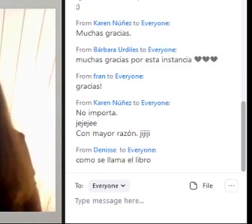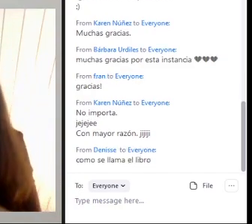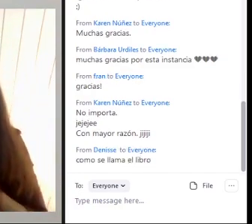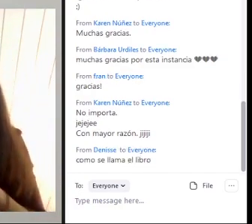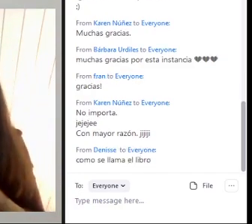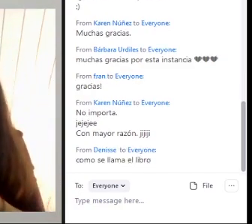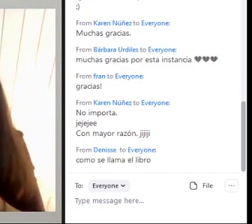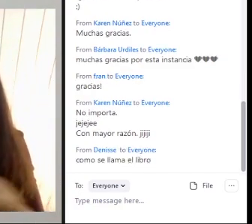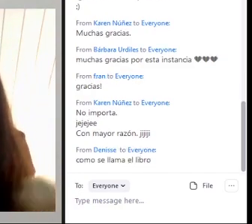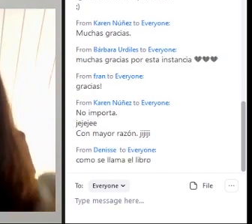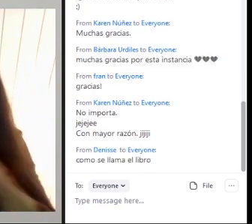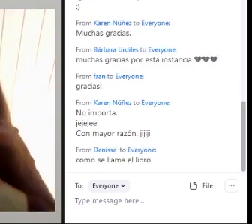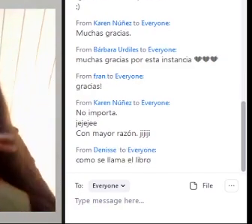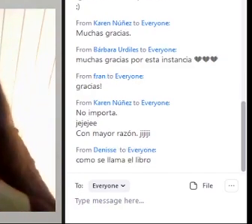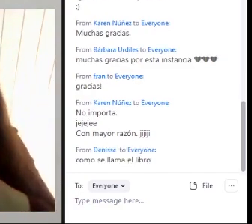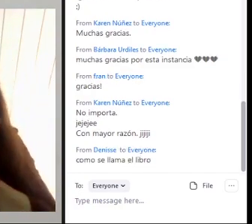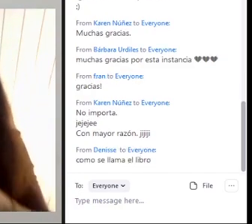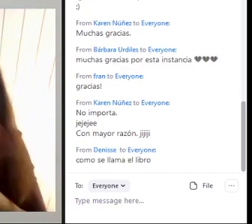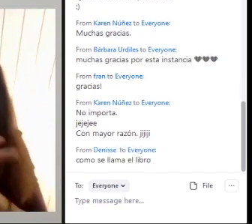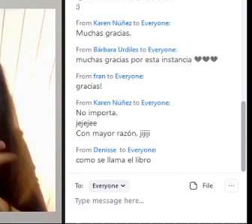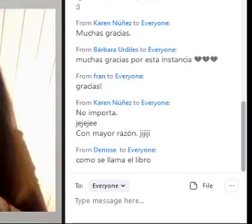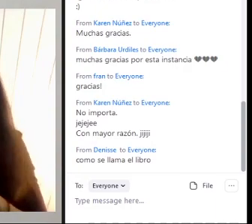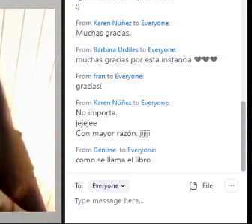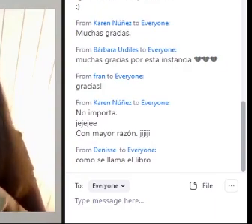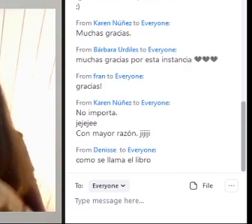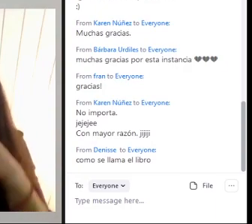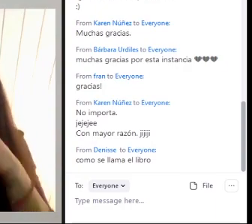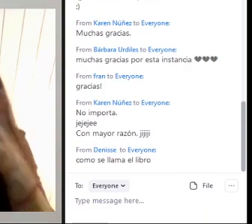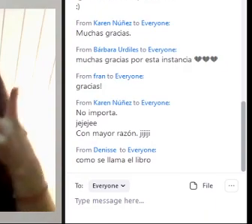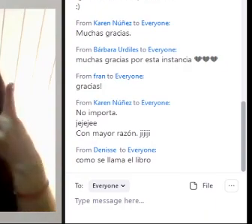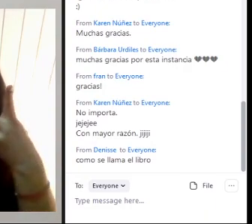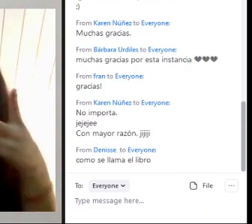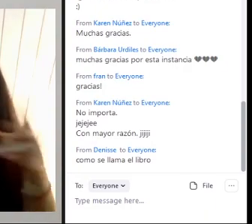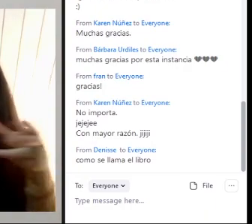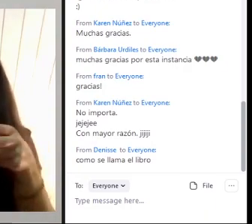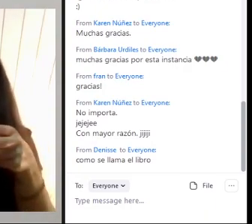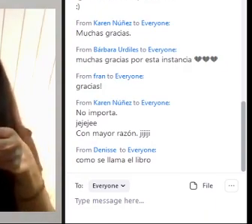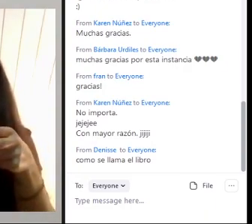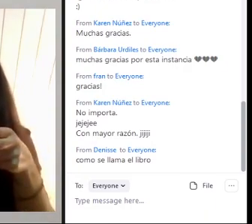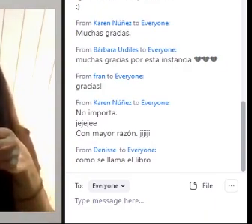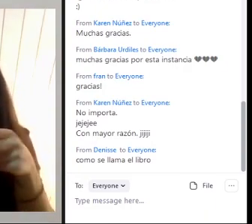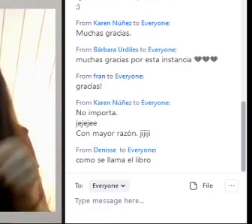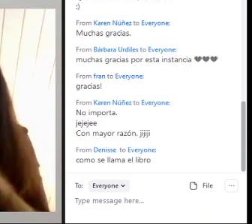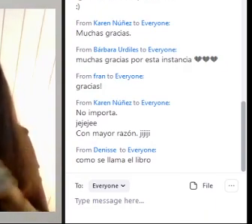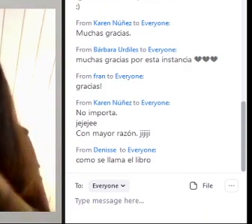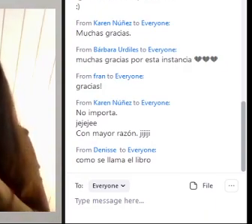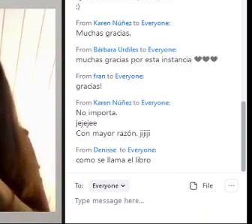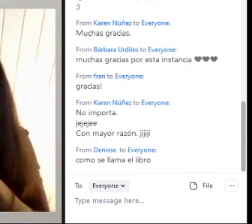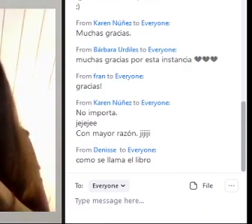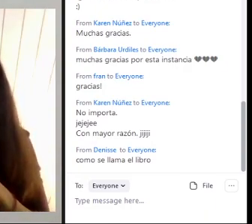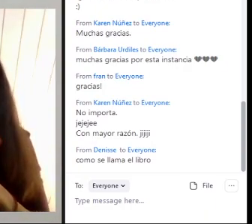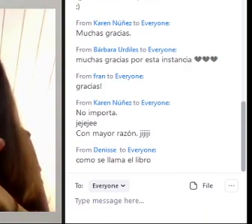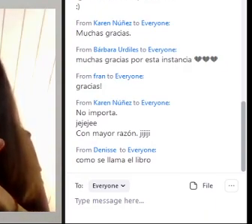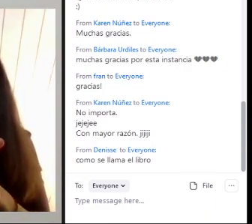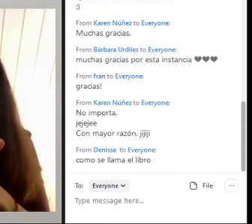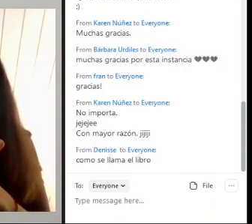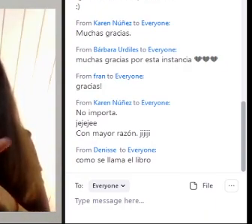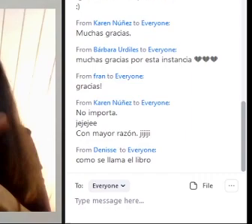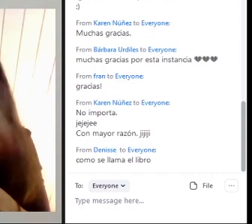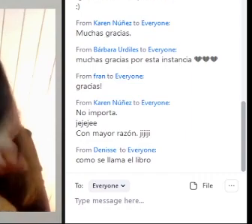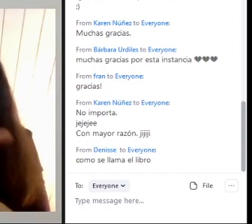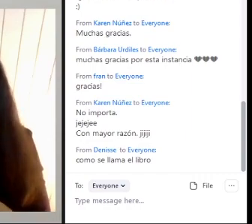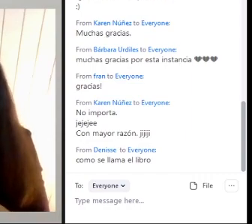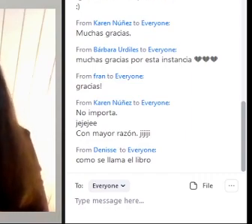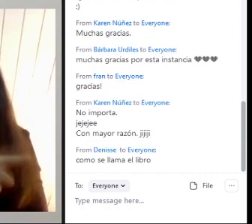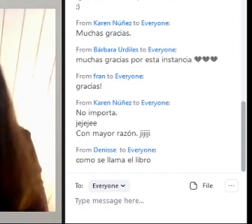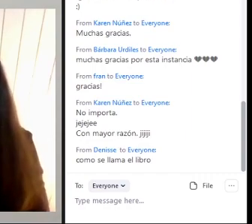El colectivo Pizarra Estueca Que es de docentes LGBTI Después va a haber Una mesa de educación sexual Y que también Se las recomiendo mucho Porque va a estar